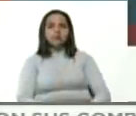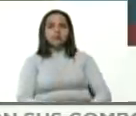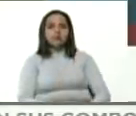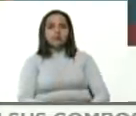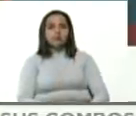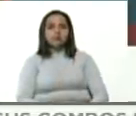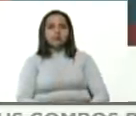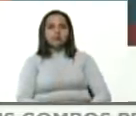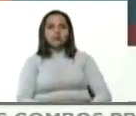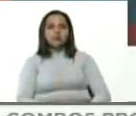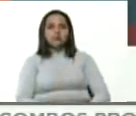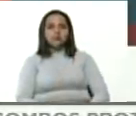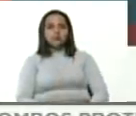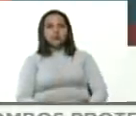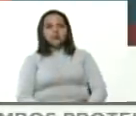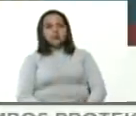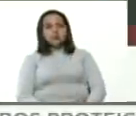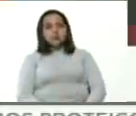Por aquí.